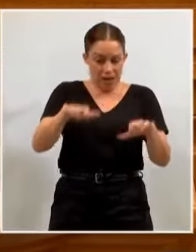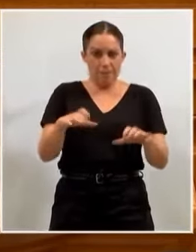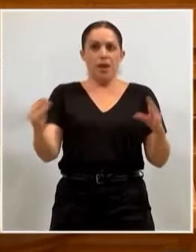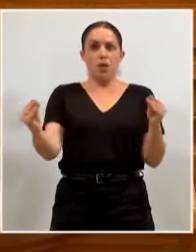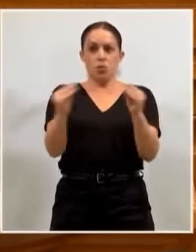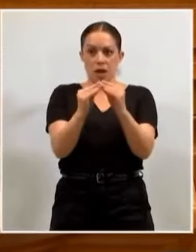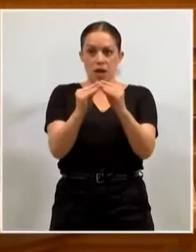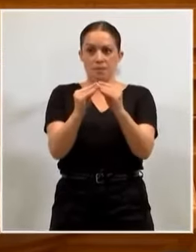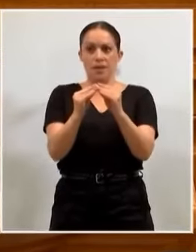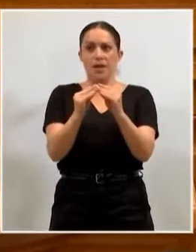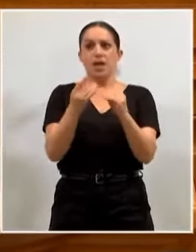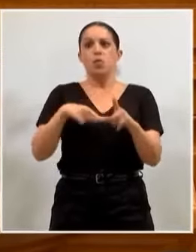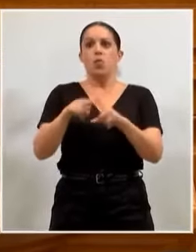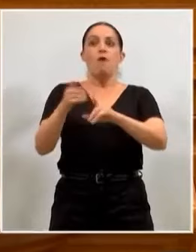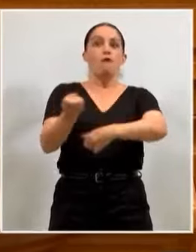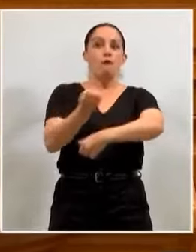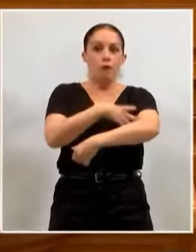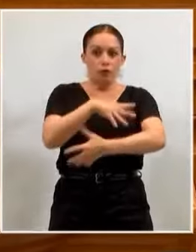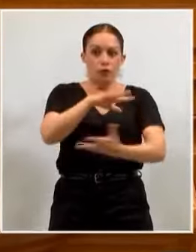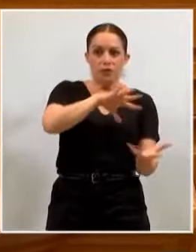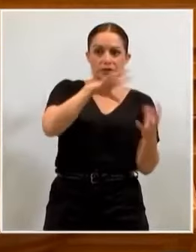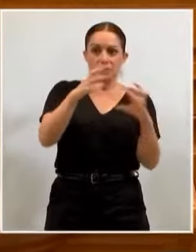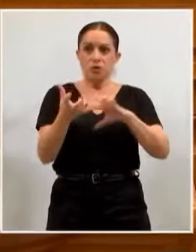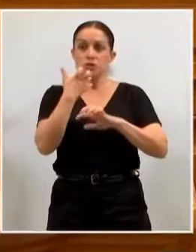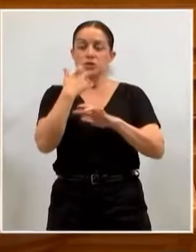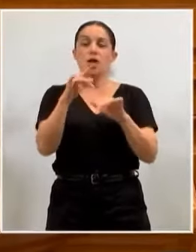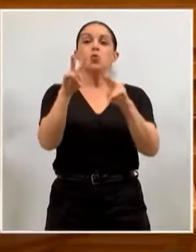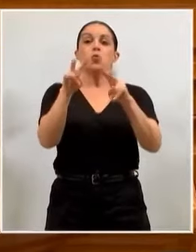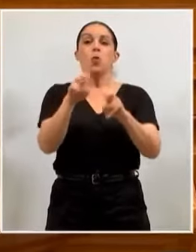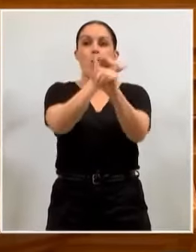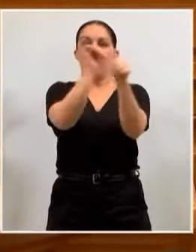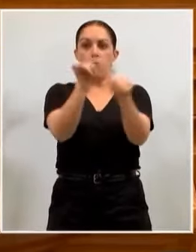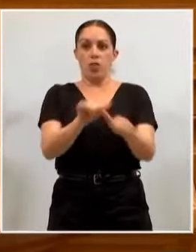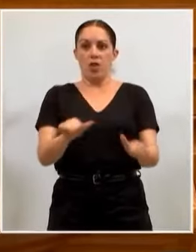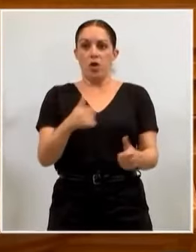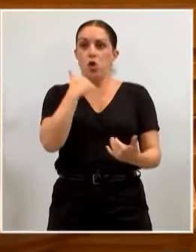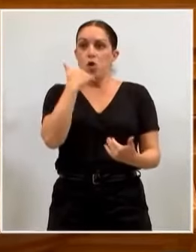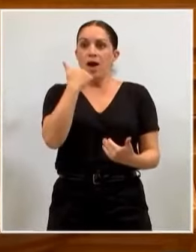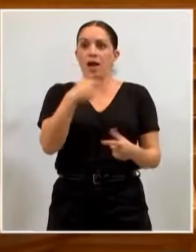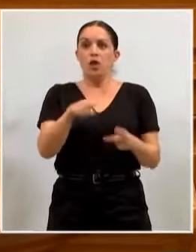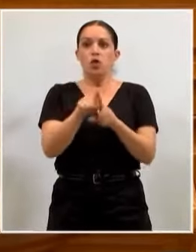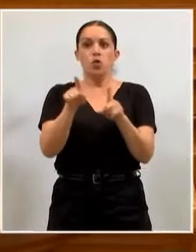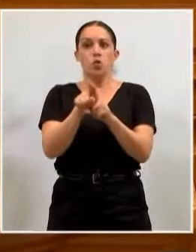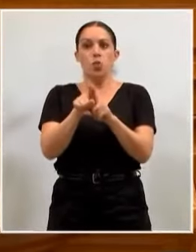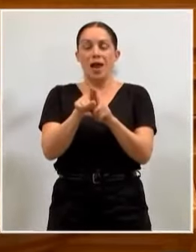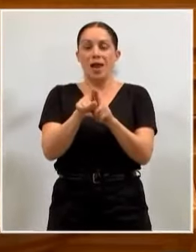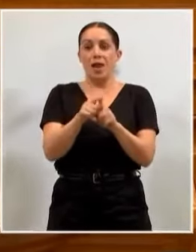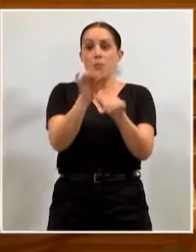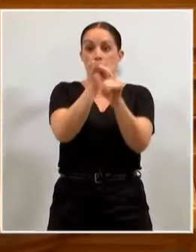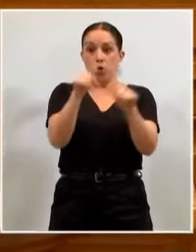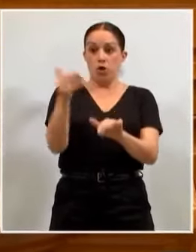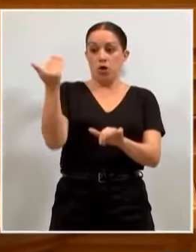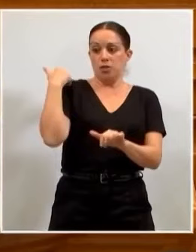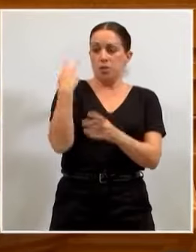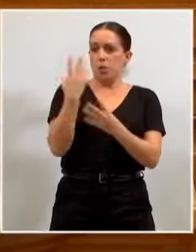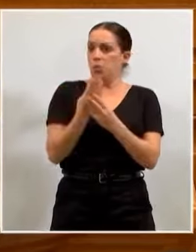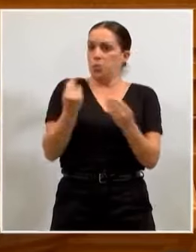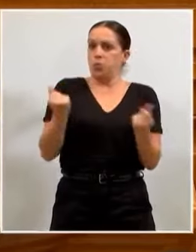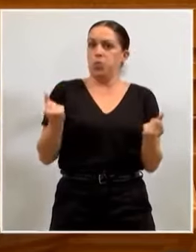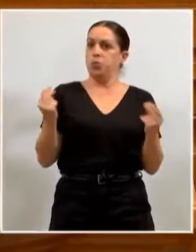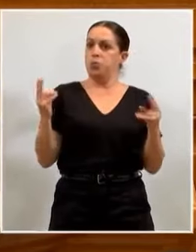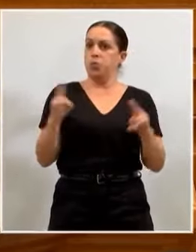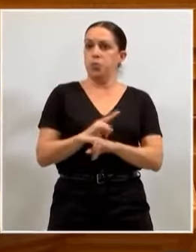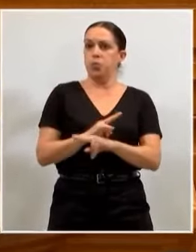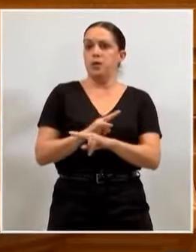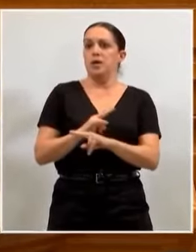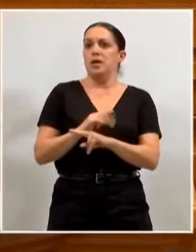fondo de transición hasta que haya nuevo modelo, si es que algún día lo hay, en el que al menos se liquide el modelo antiguo conforme a criterios de justicia. Este